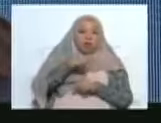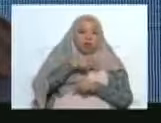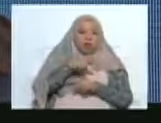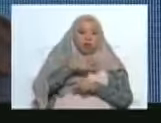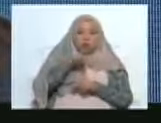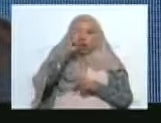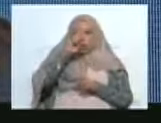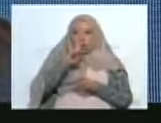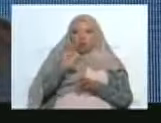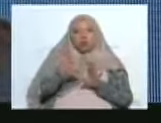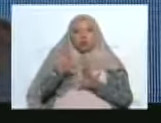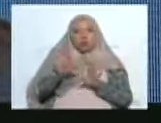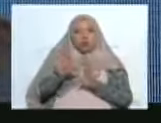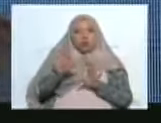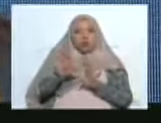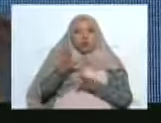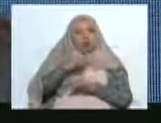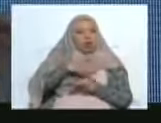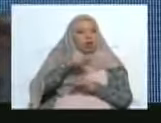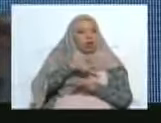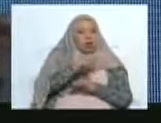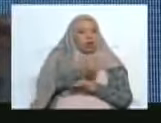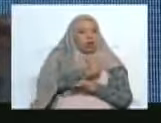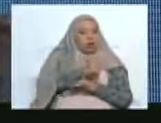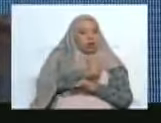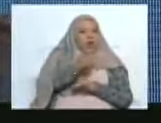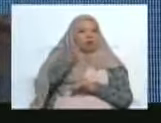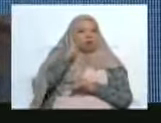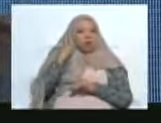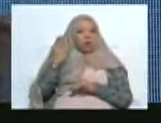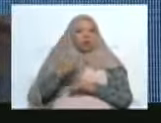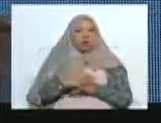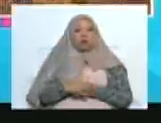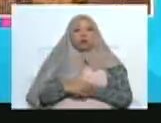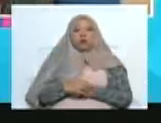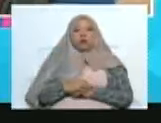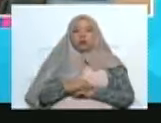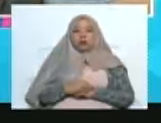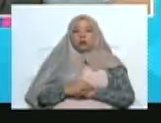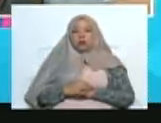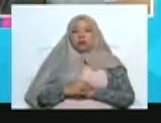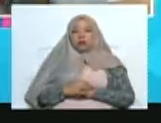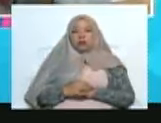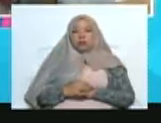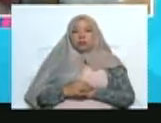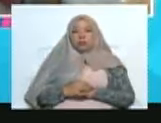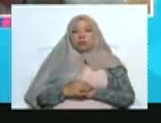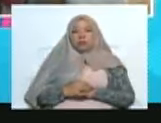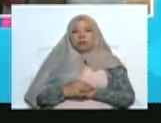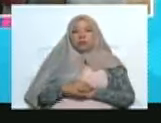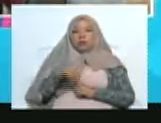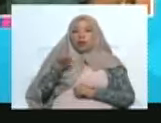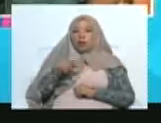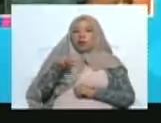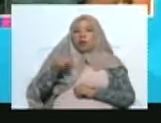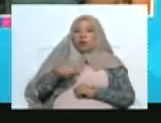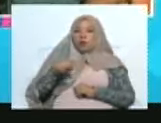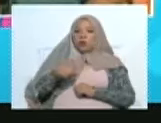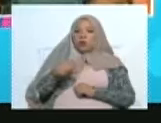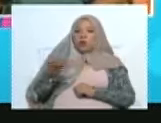del turismo como de la religión. Escuchemos lo que dijo, lo comentamos. Y puedo yo decir hoy aquí,